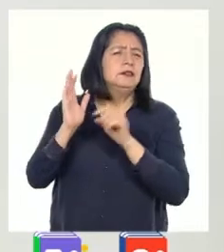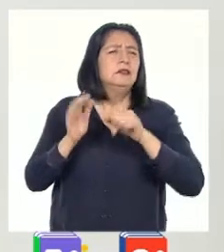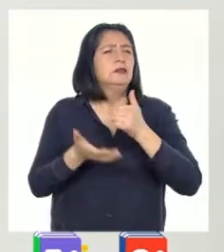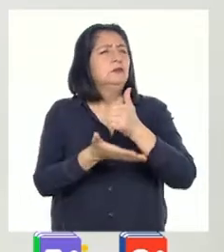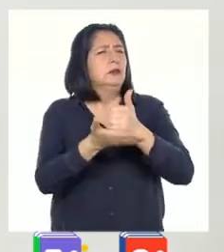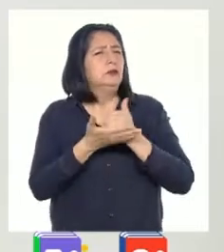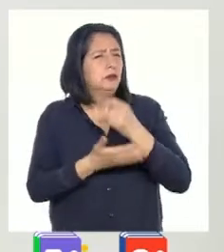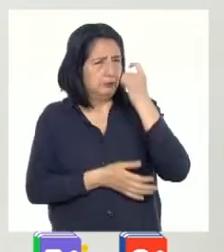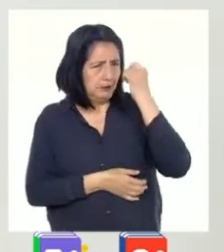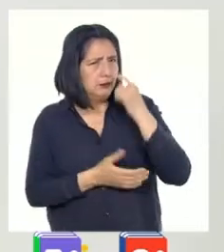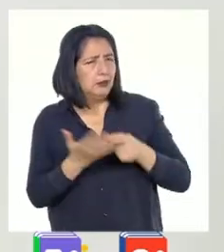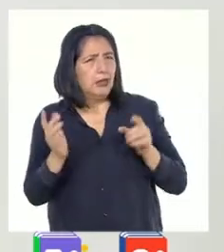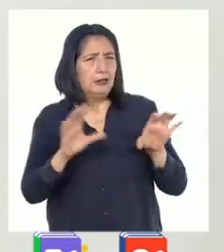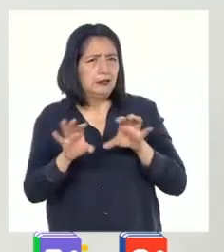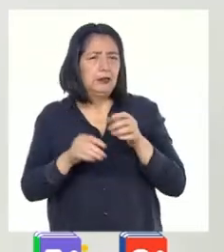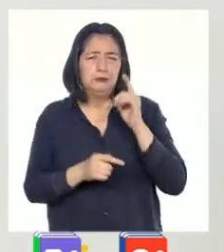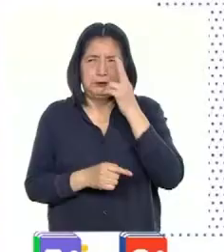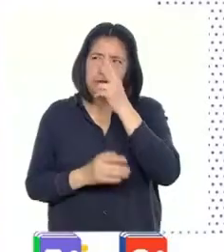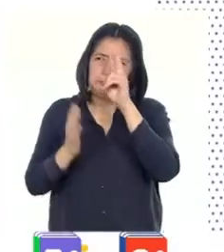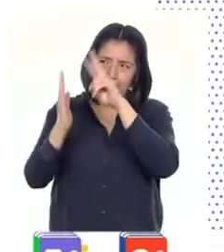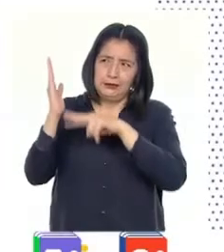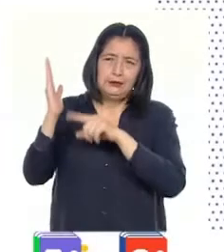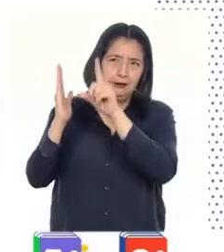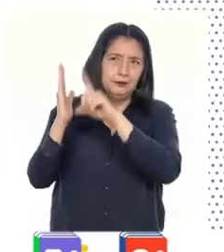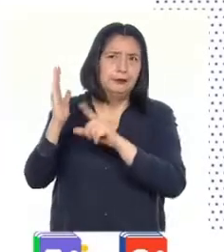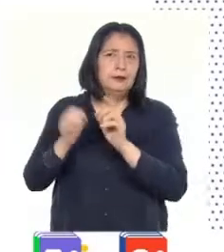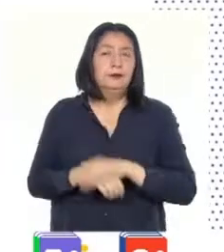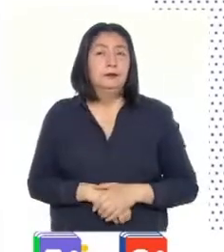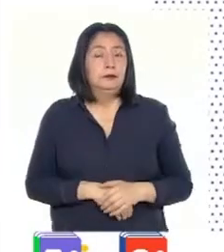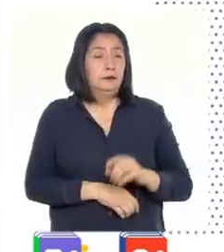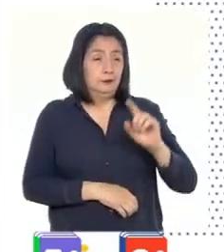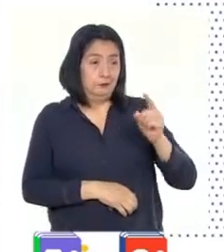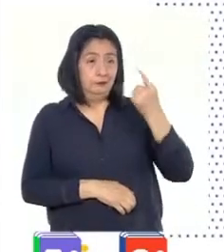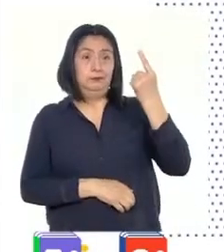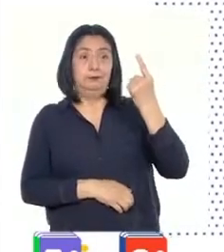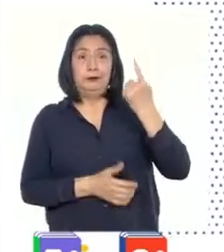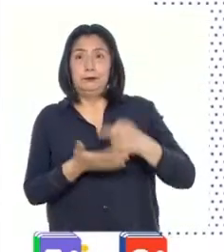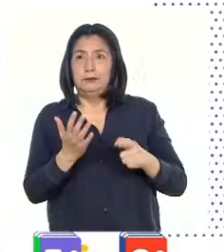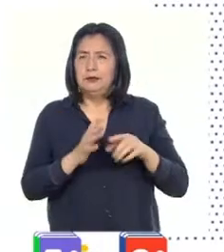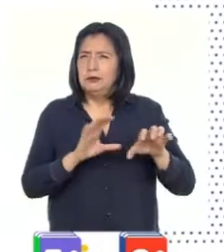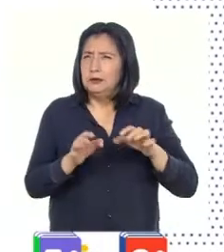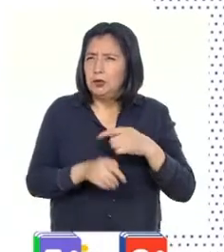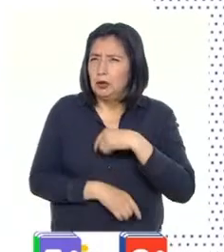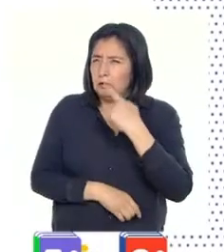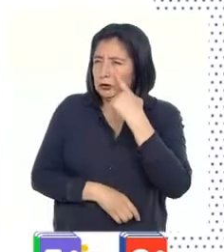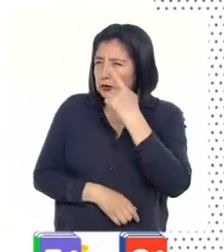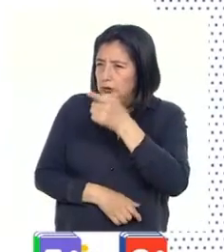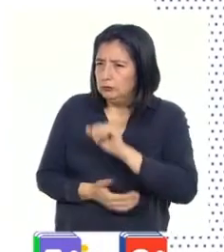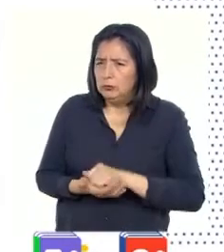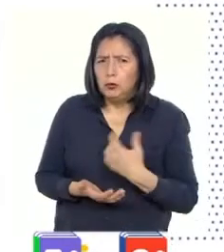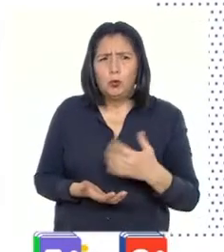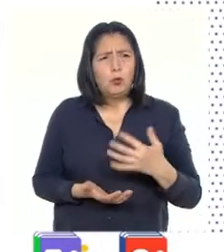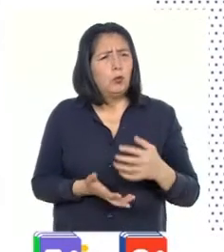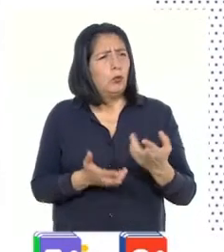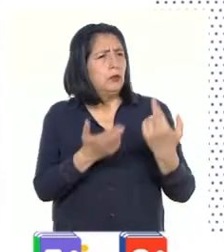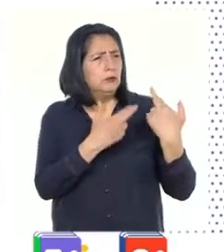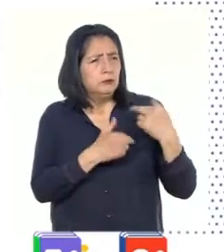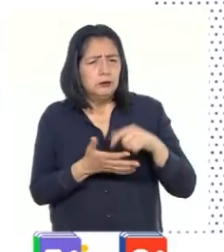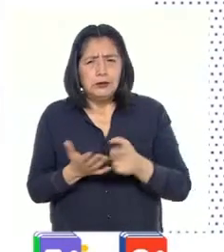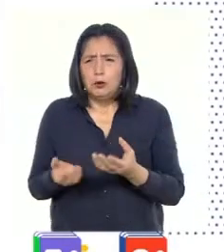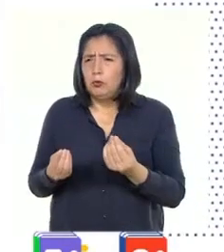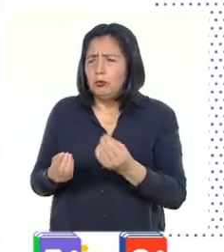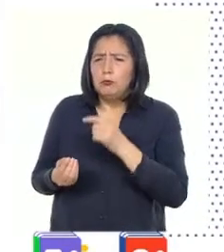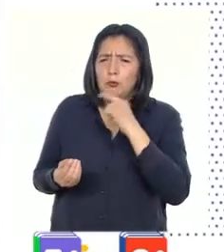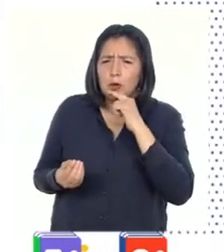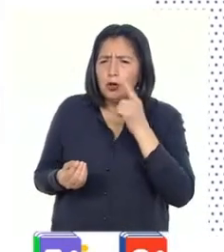nos van a ayudar a cumplirlo. Vamos a revisarla. En nuestra primera actividad, conocimos cómo han sido los roles de los hombres y las